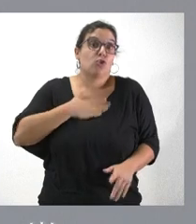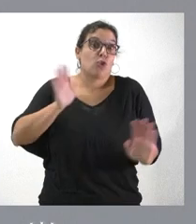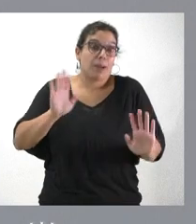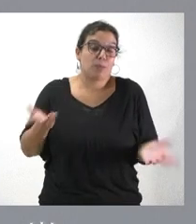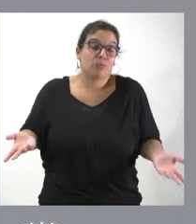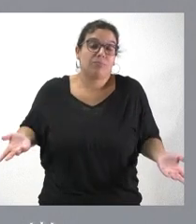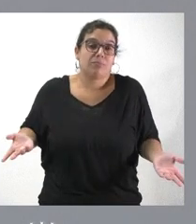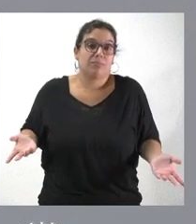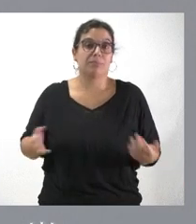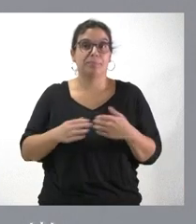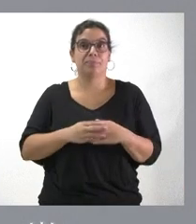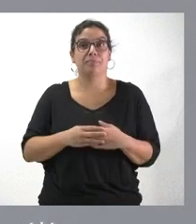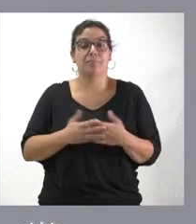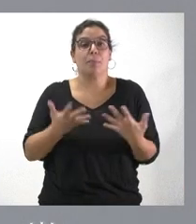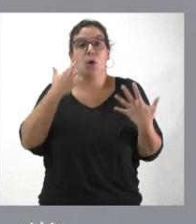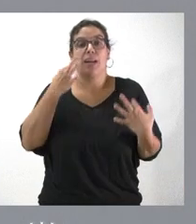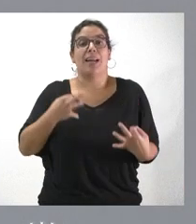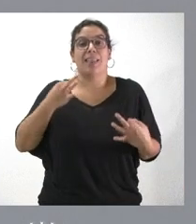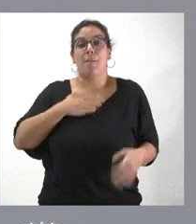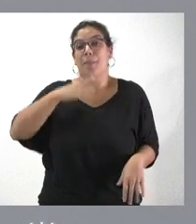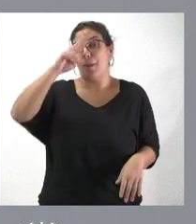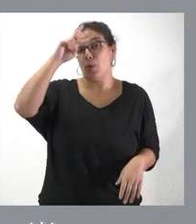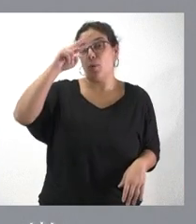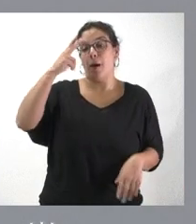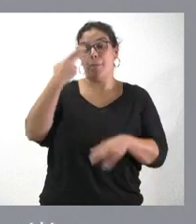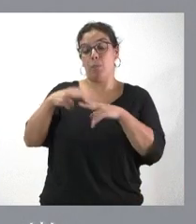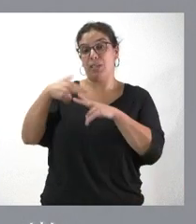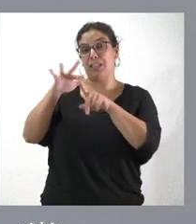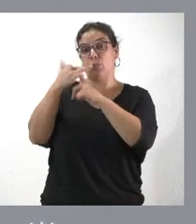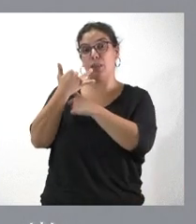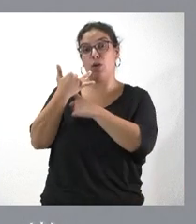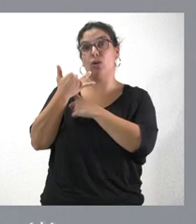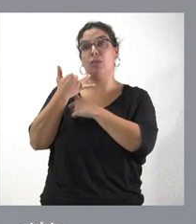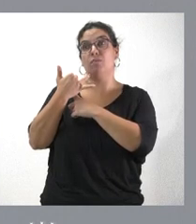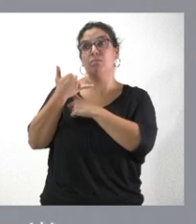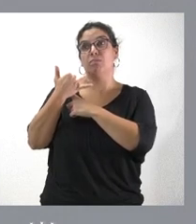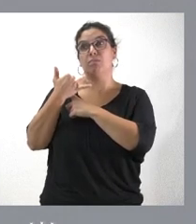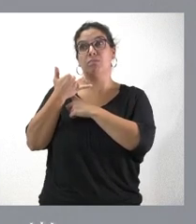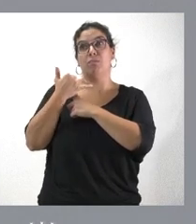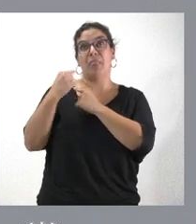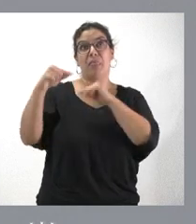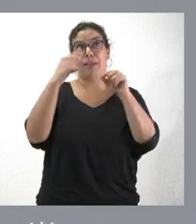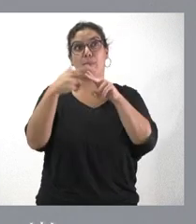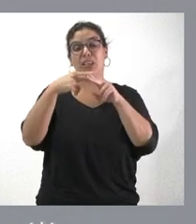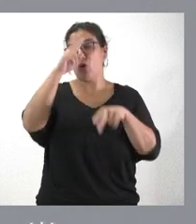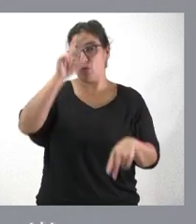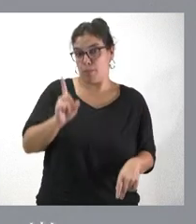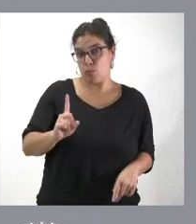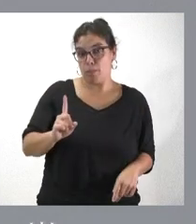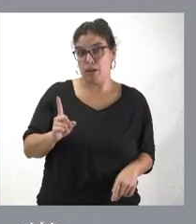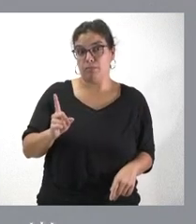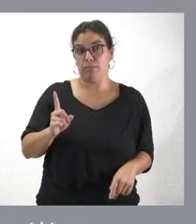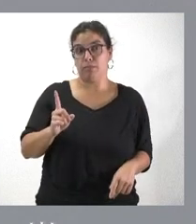así, pero en el fondo lo que me preocupa a de la situación política no es el debate político en sí mismo o